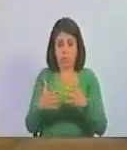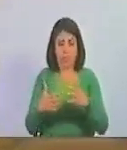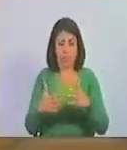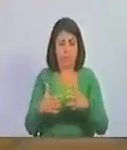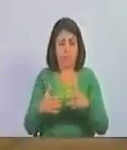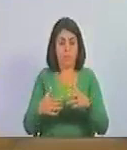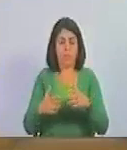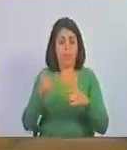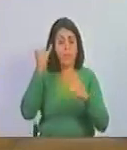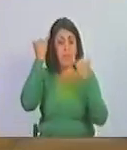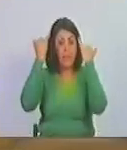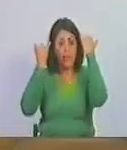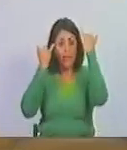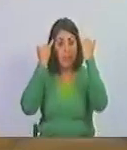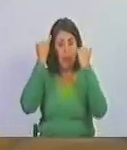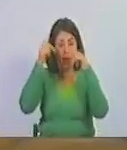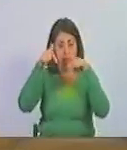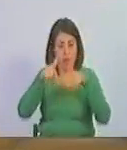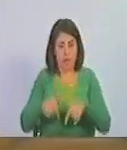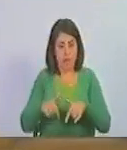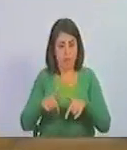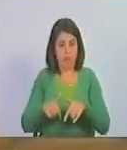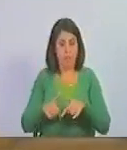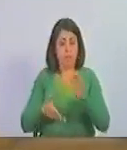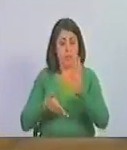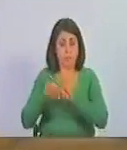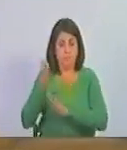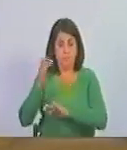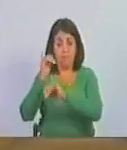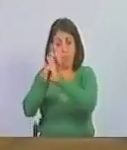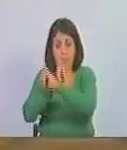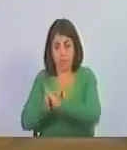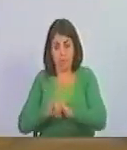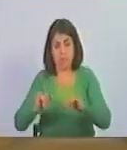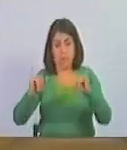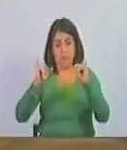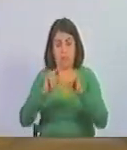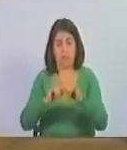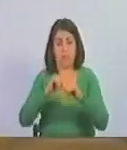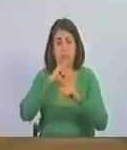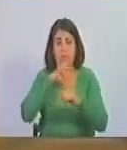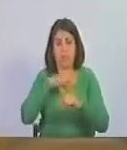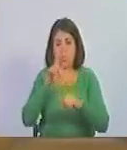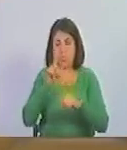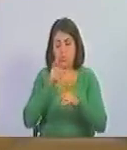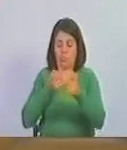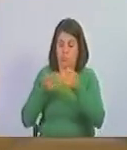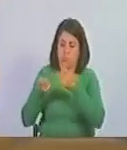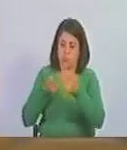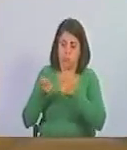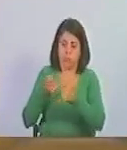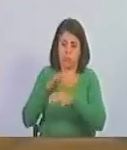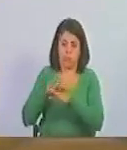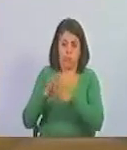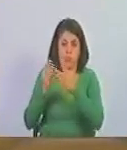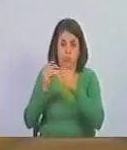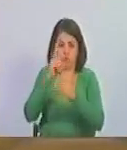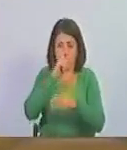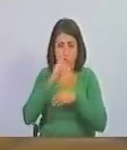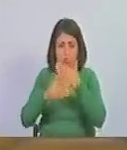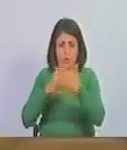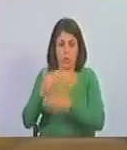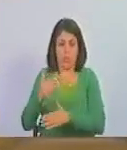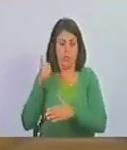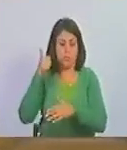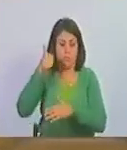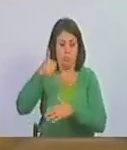el campo de las ideas en el campo de salir de la dependencia histórica que nos han dominado por muchos años por